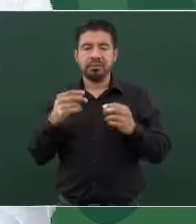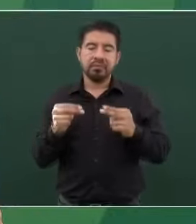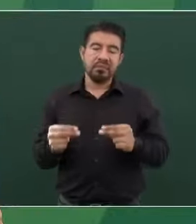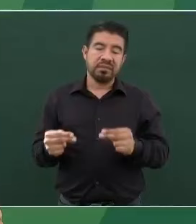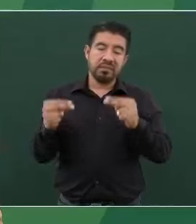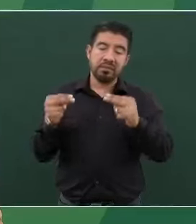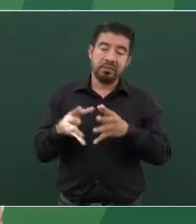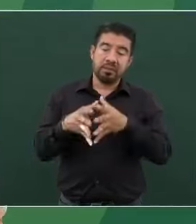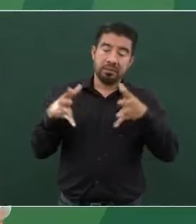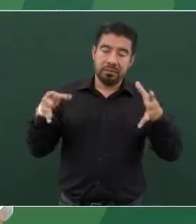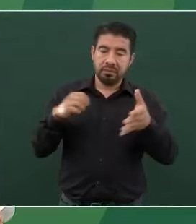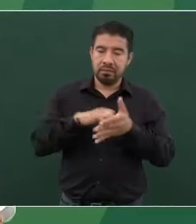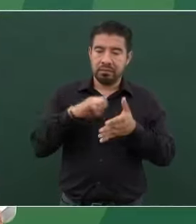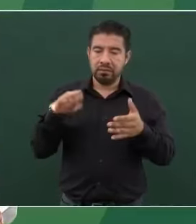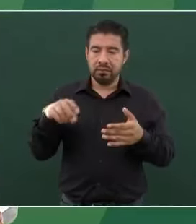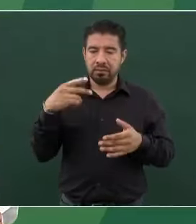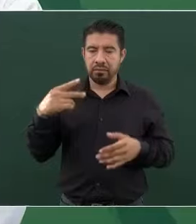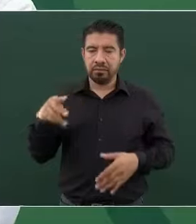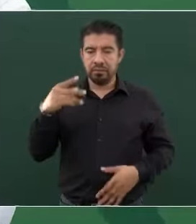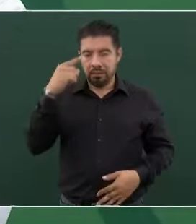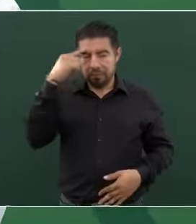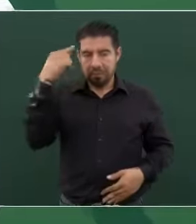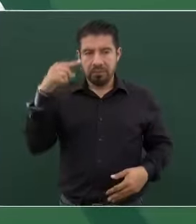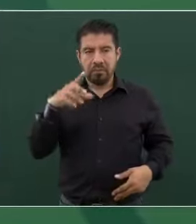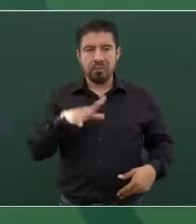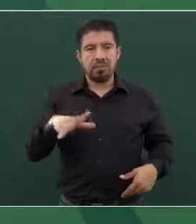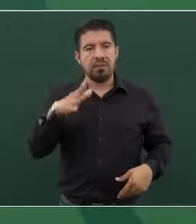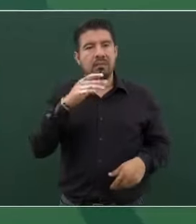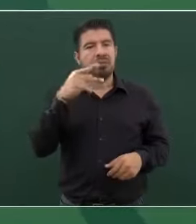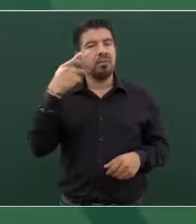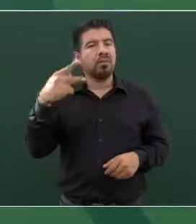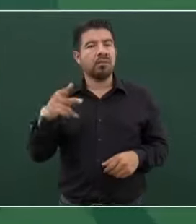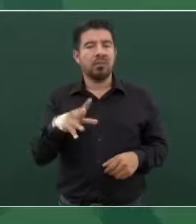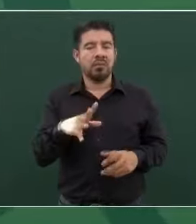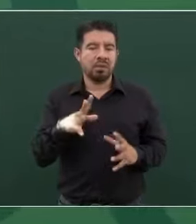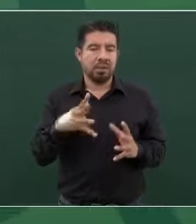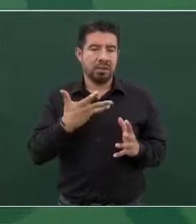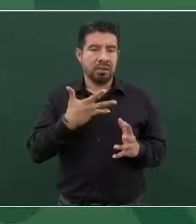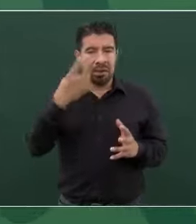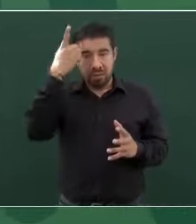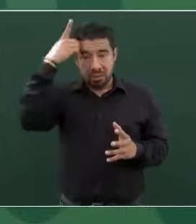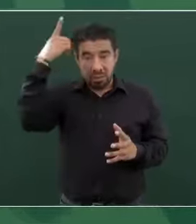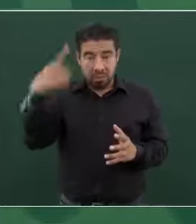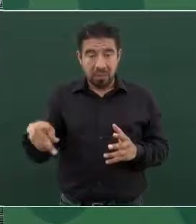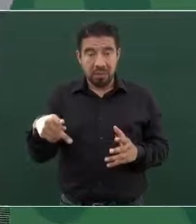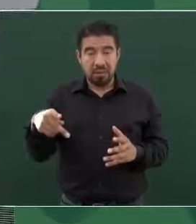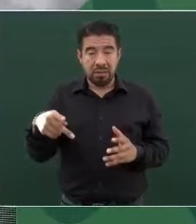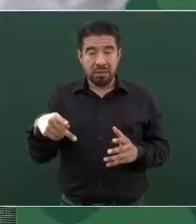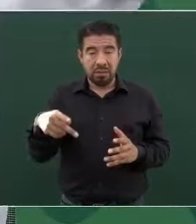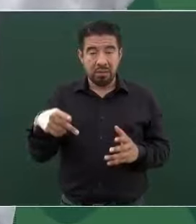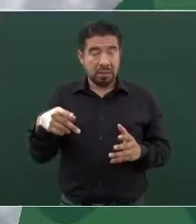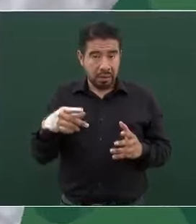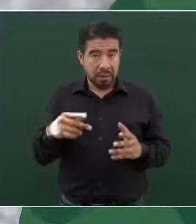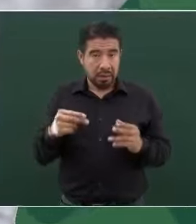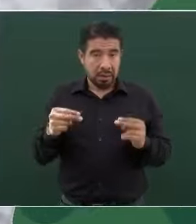a un dueño de un medio de información de estos